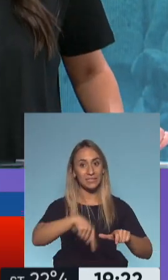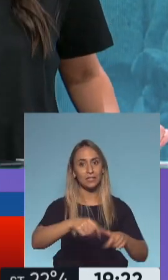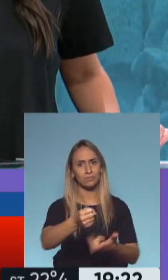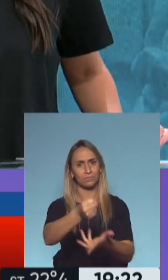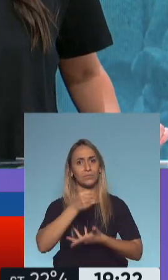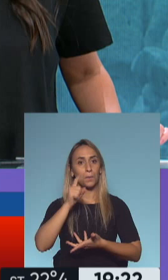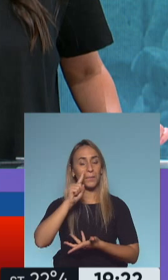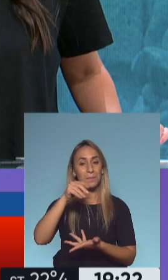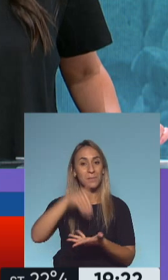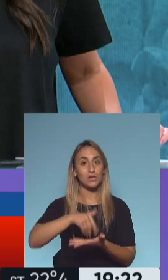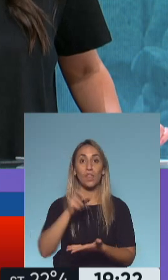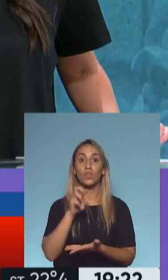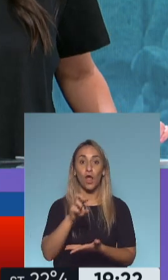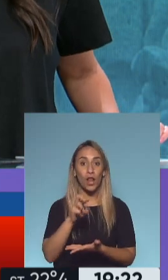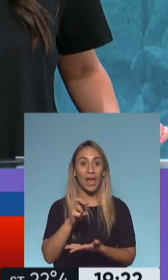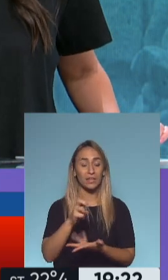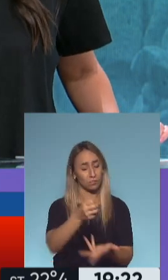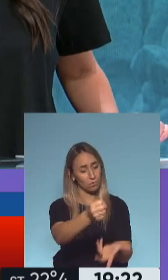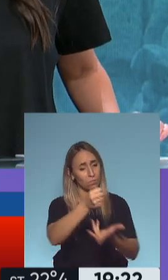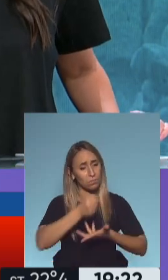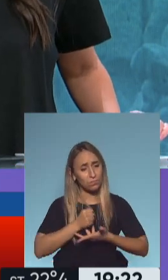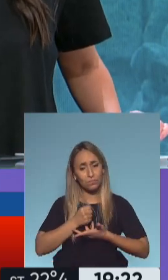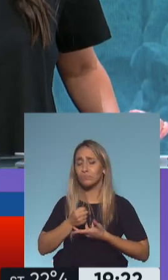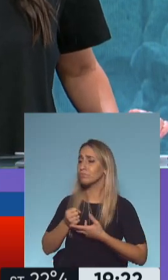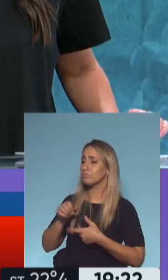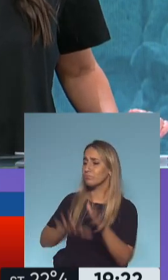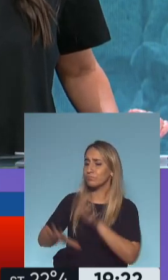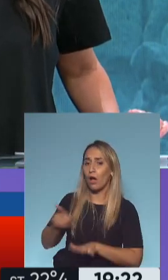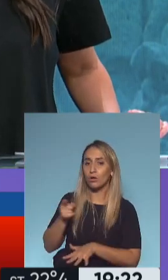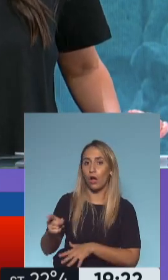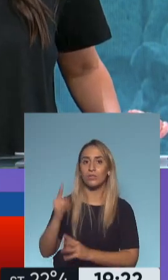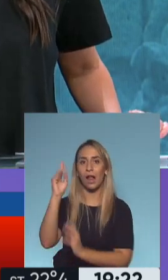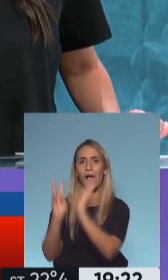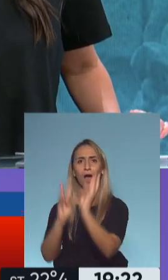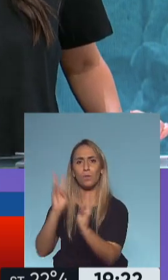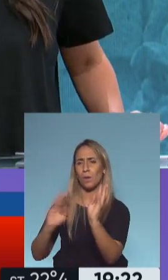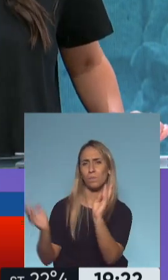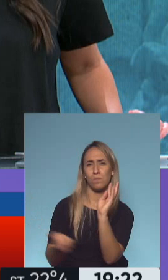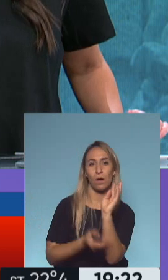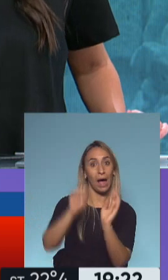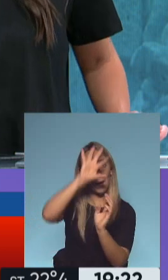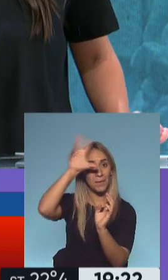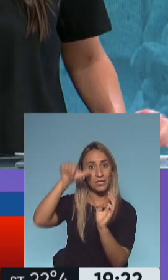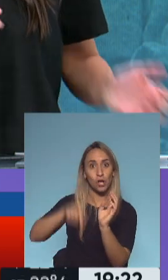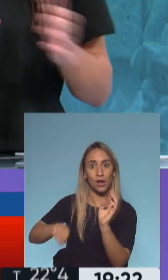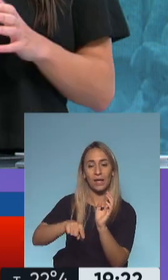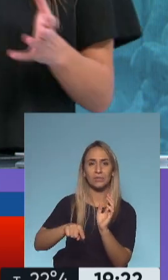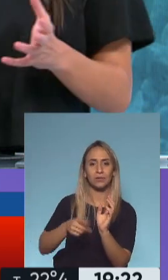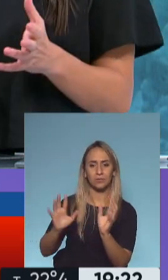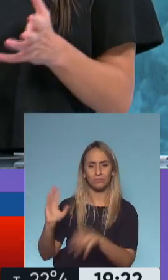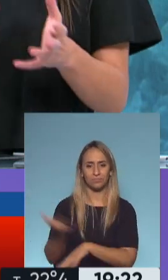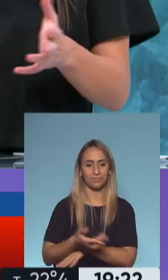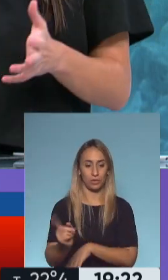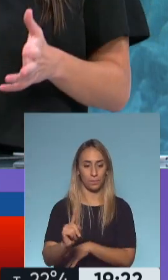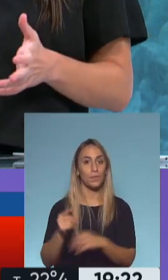millones de dólares para combatir el tema de la deforestación en el Amazonas. Entonces, es por eso que tuvo que tener un